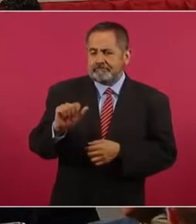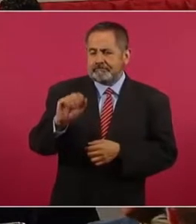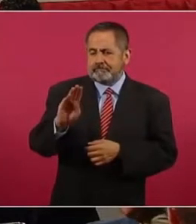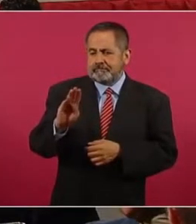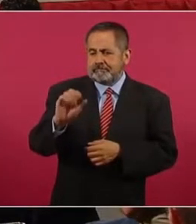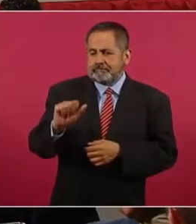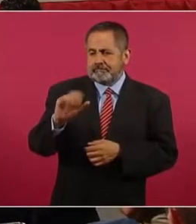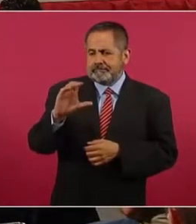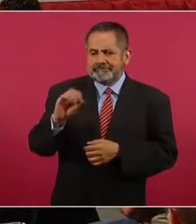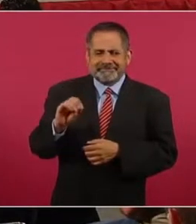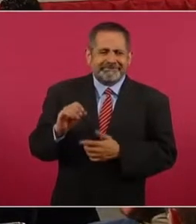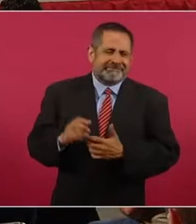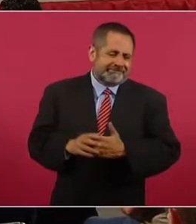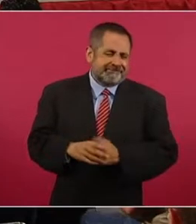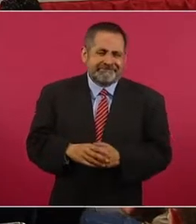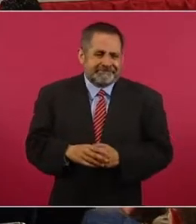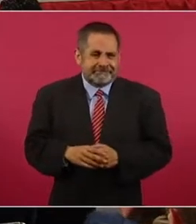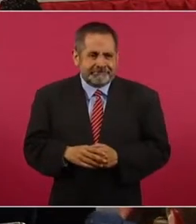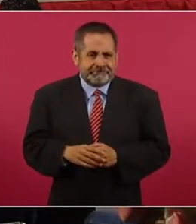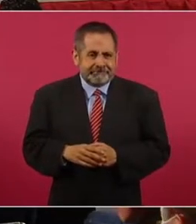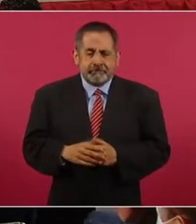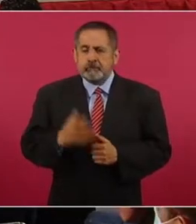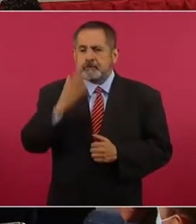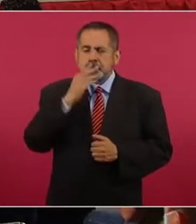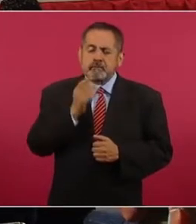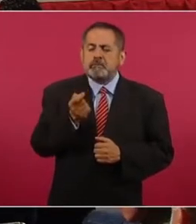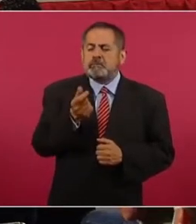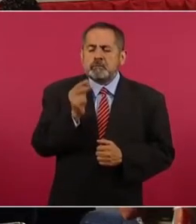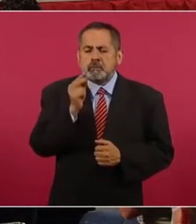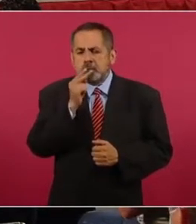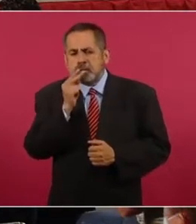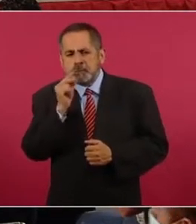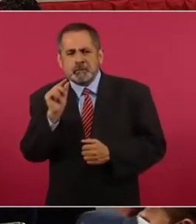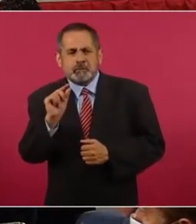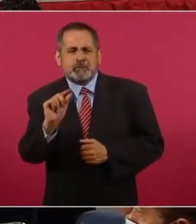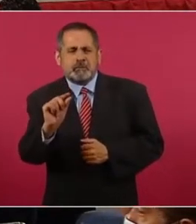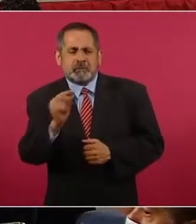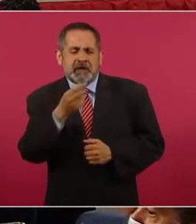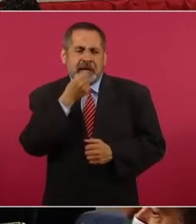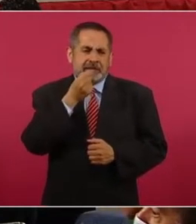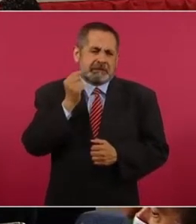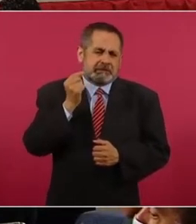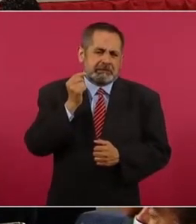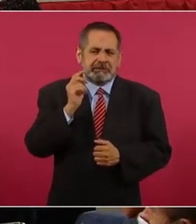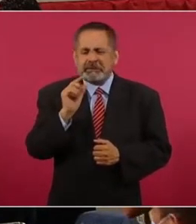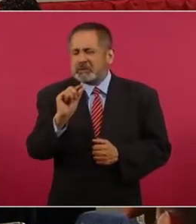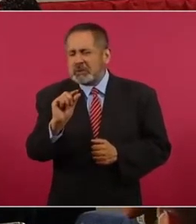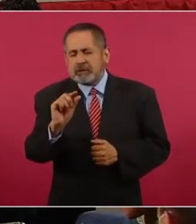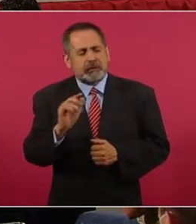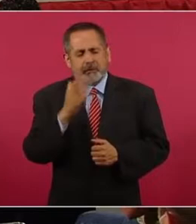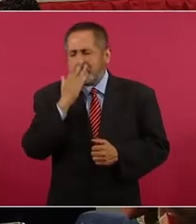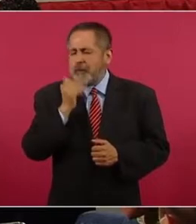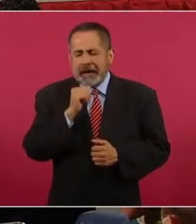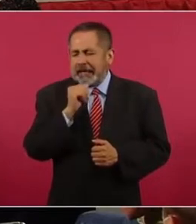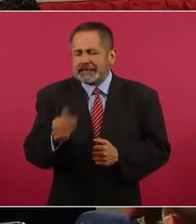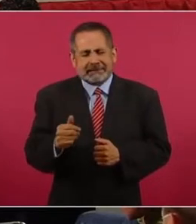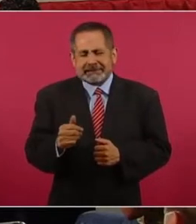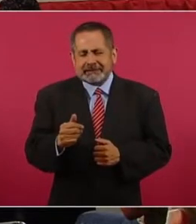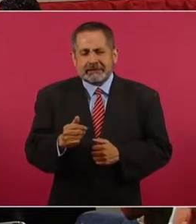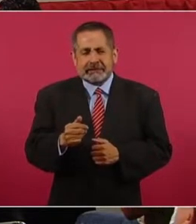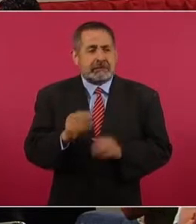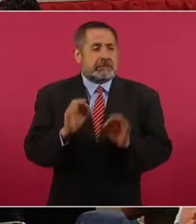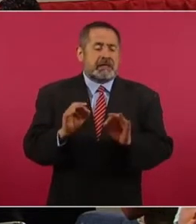No existe dosis saludable de tabaco, ninguna, ni el más mínima cantidad